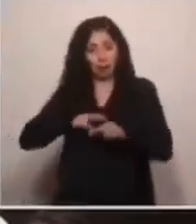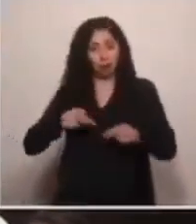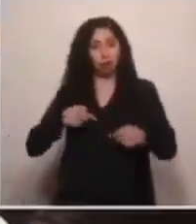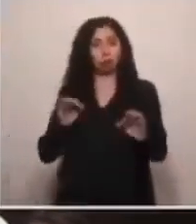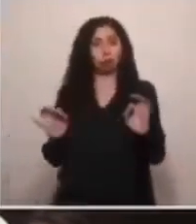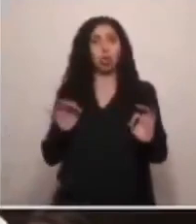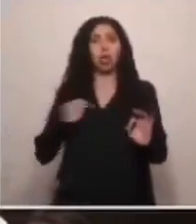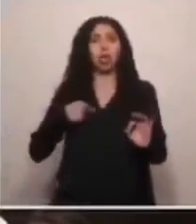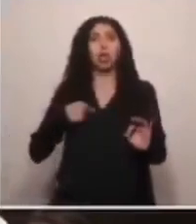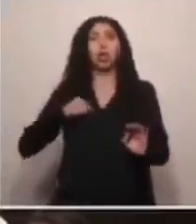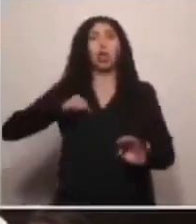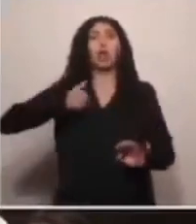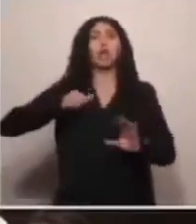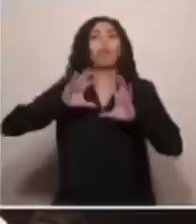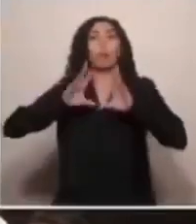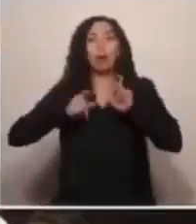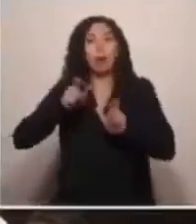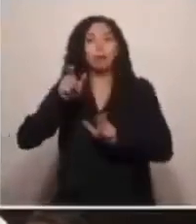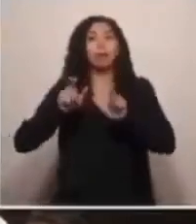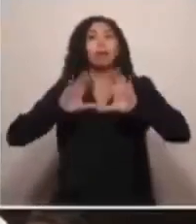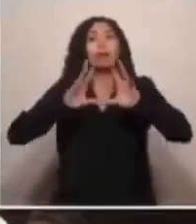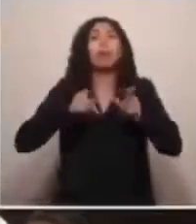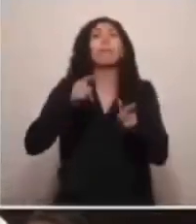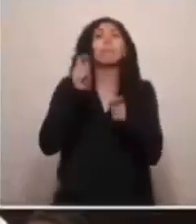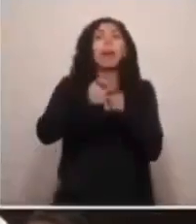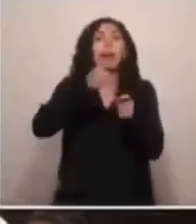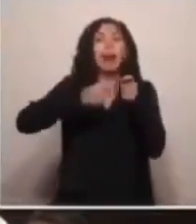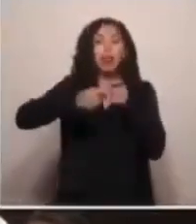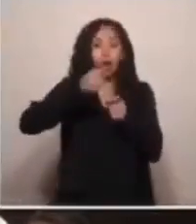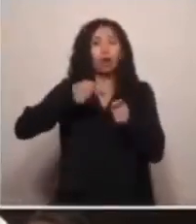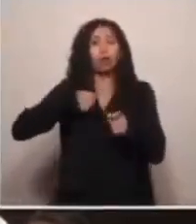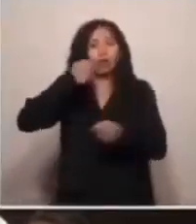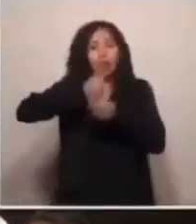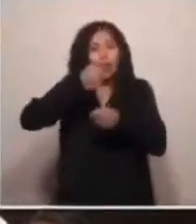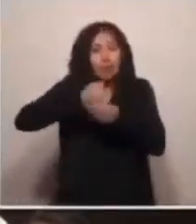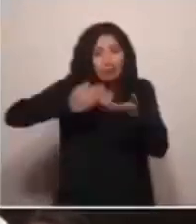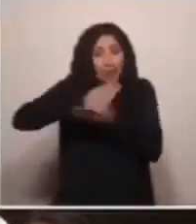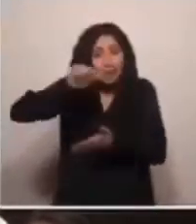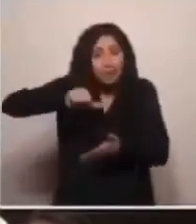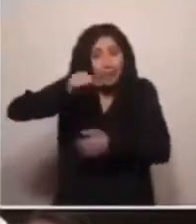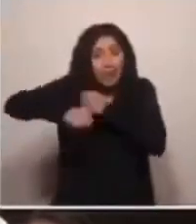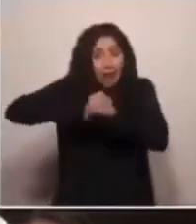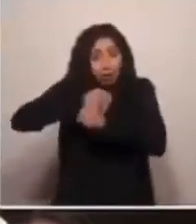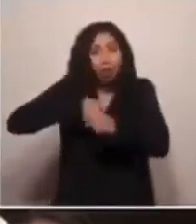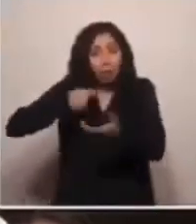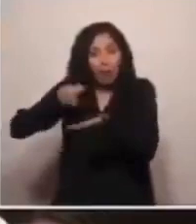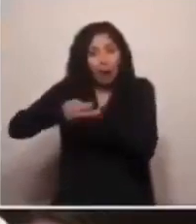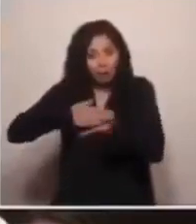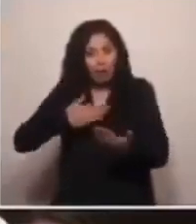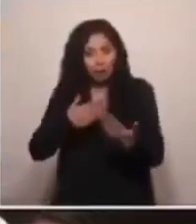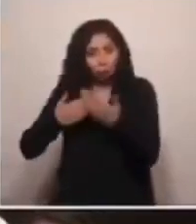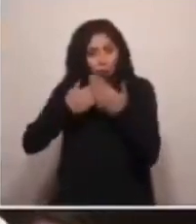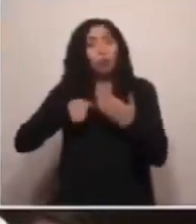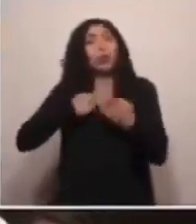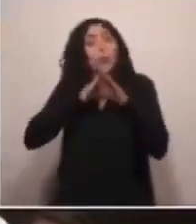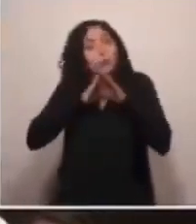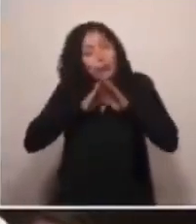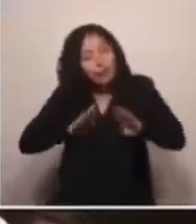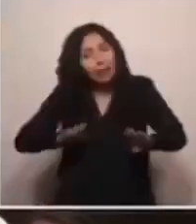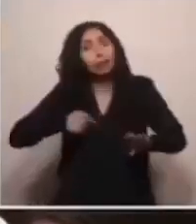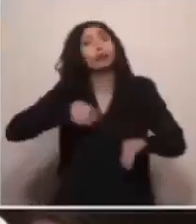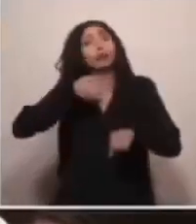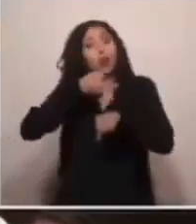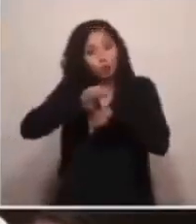familia de pescadores y agricultores que estudió en escuela con número y que trabajó de los 16 años para ayudar a pagar sus estudios. Y con toda la humildad les doy un